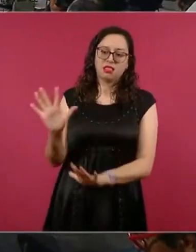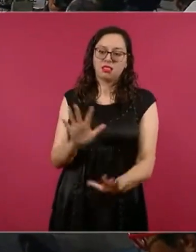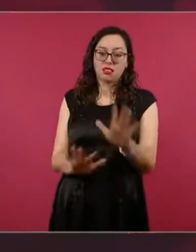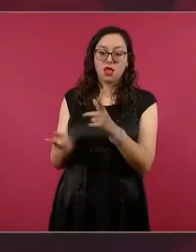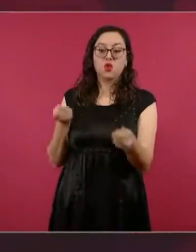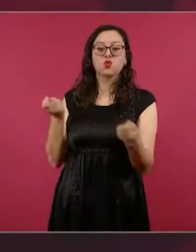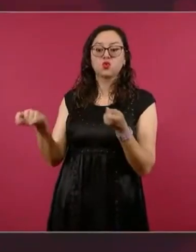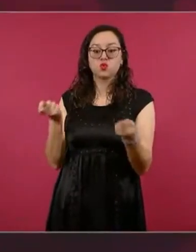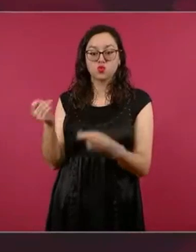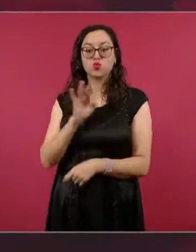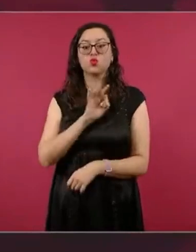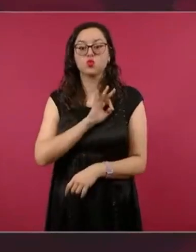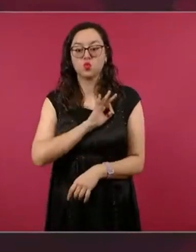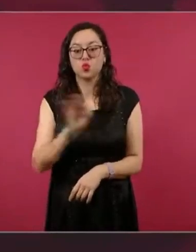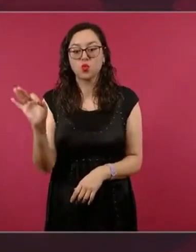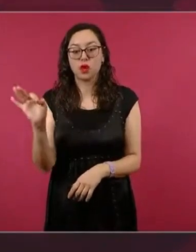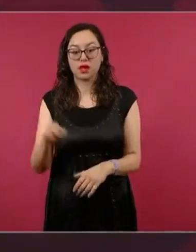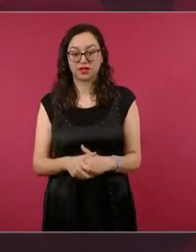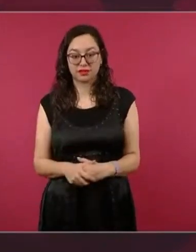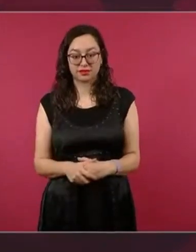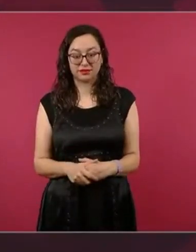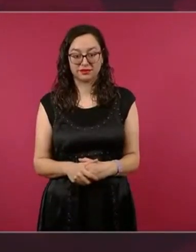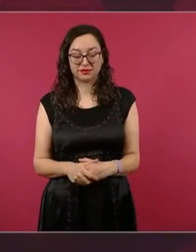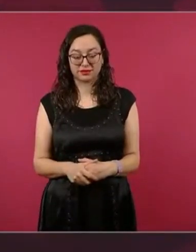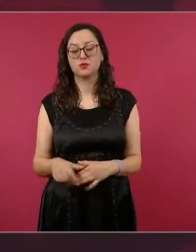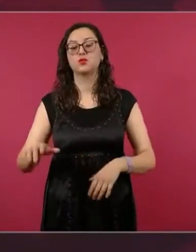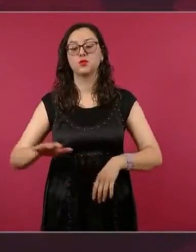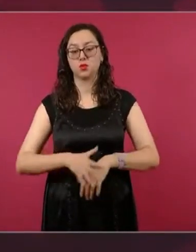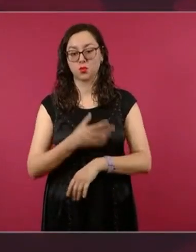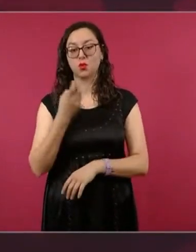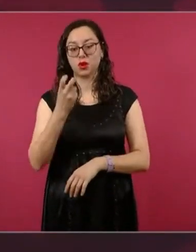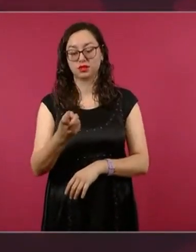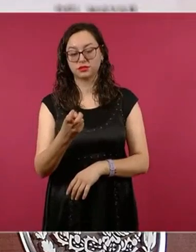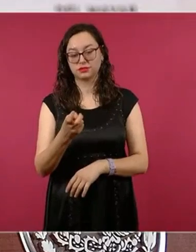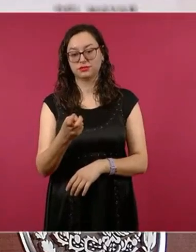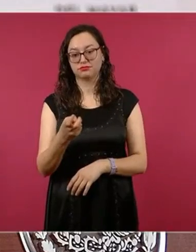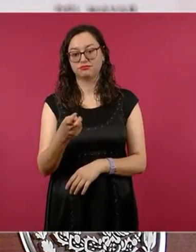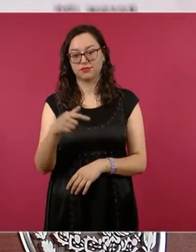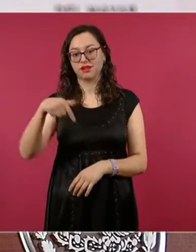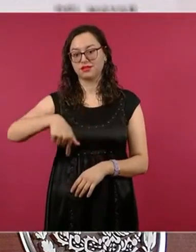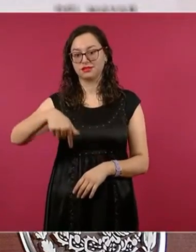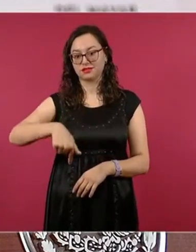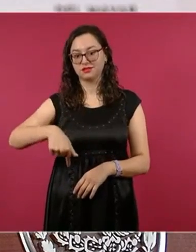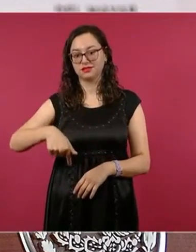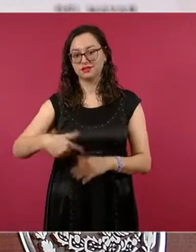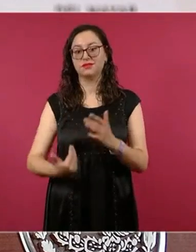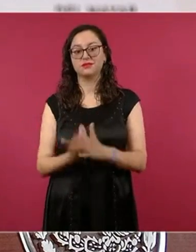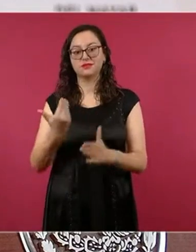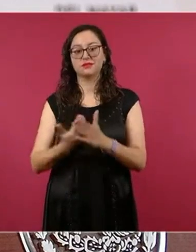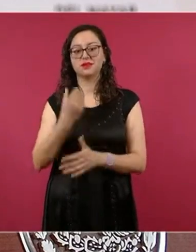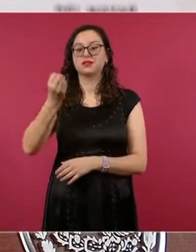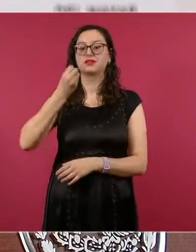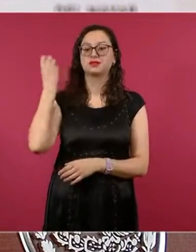Por eso es importante este ejercicio, este